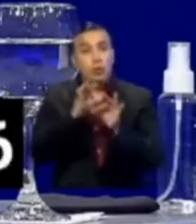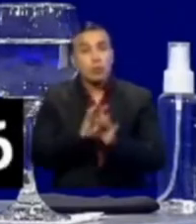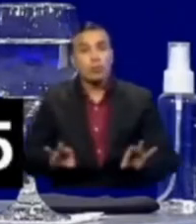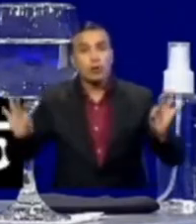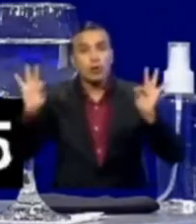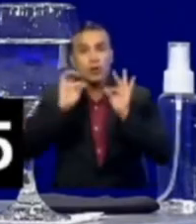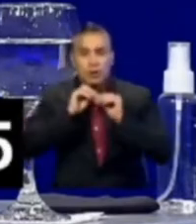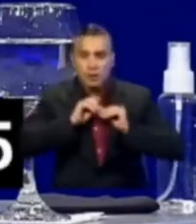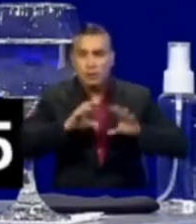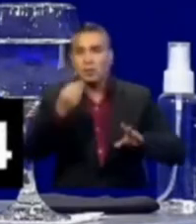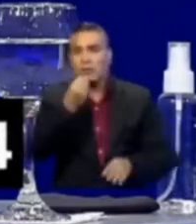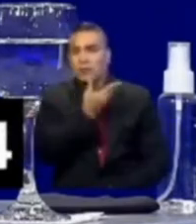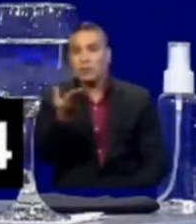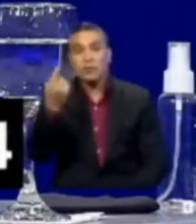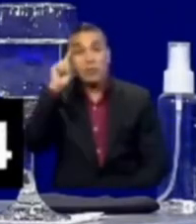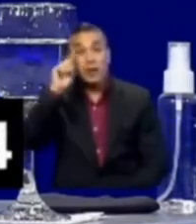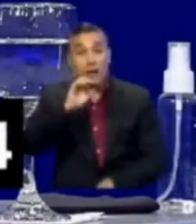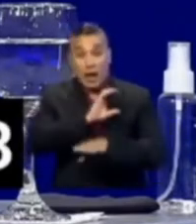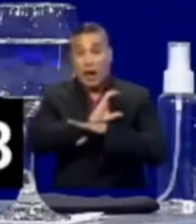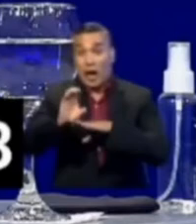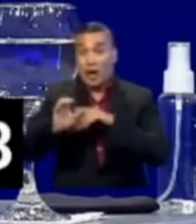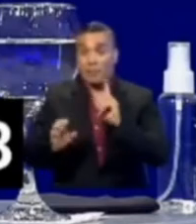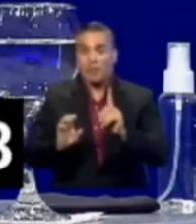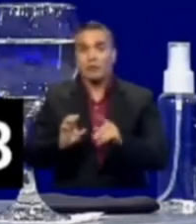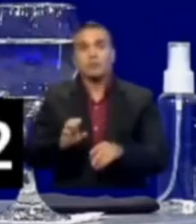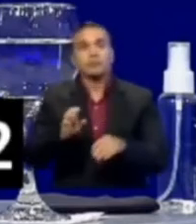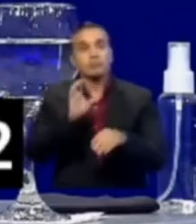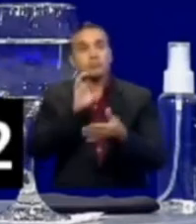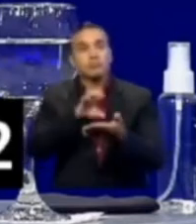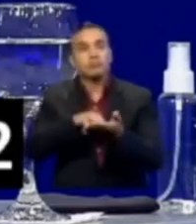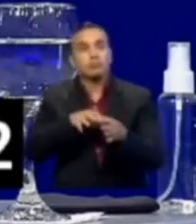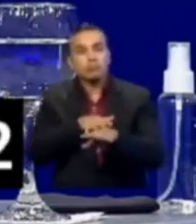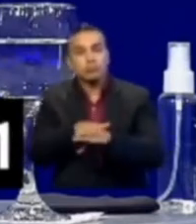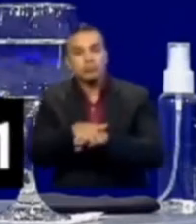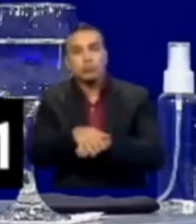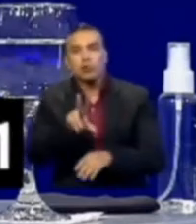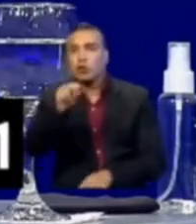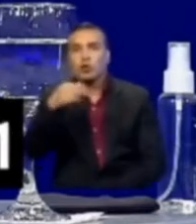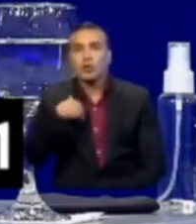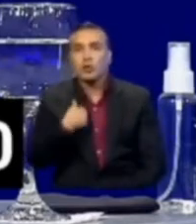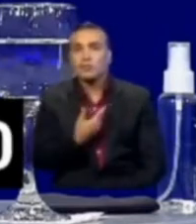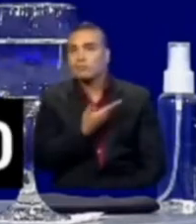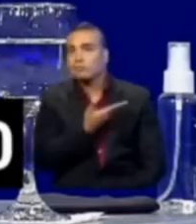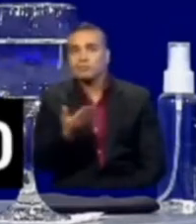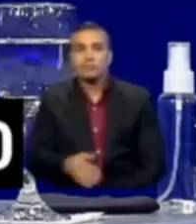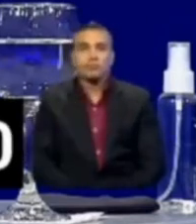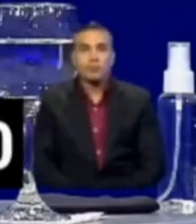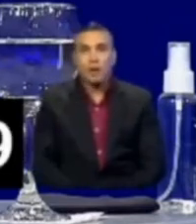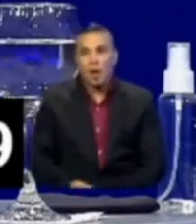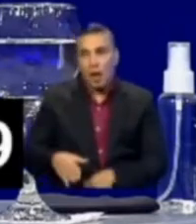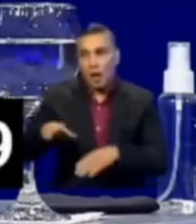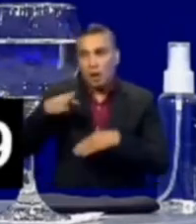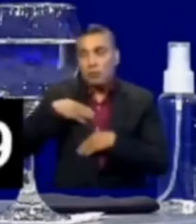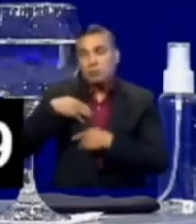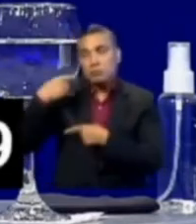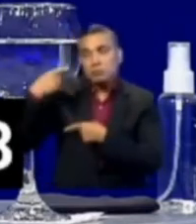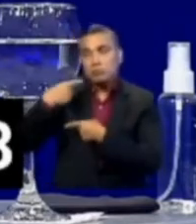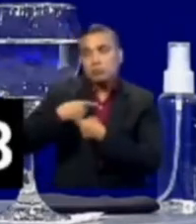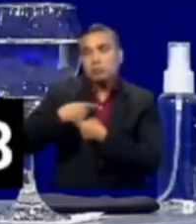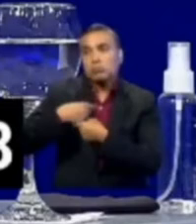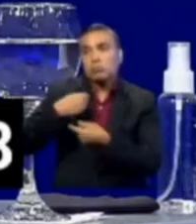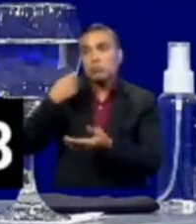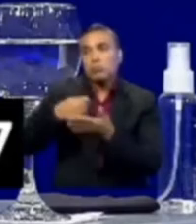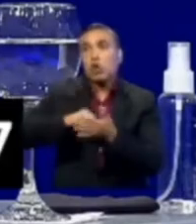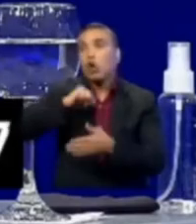alimentaria para que los campesinos de provincias como Los Ríos no tengan que estar sometidos a la libre